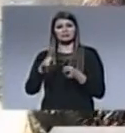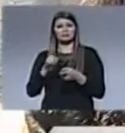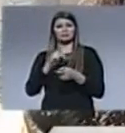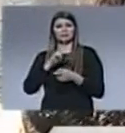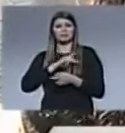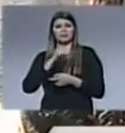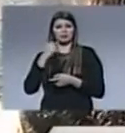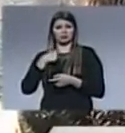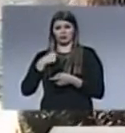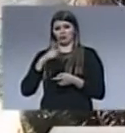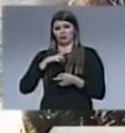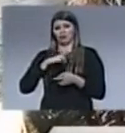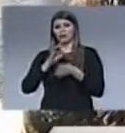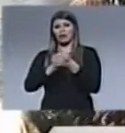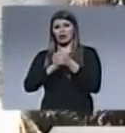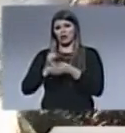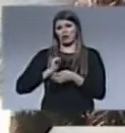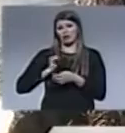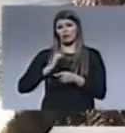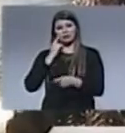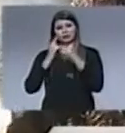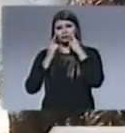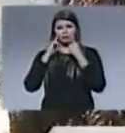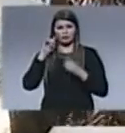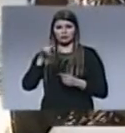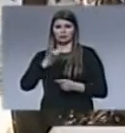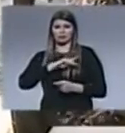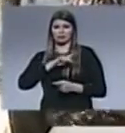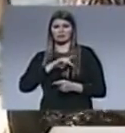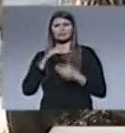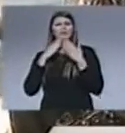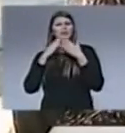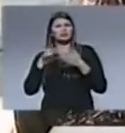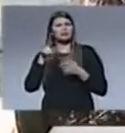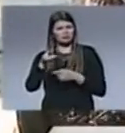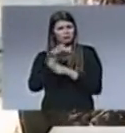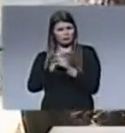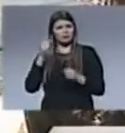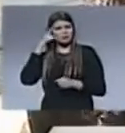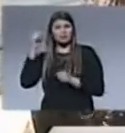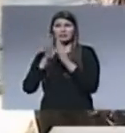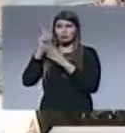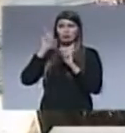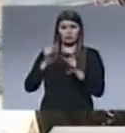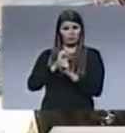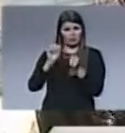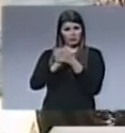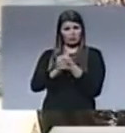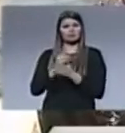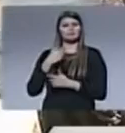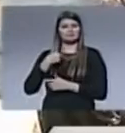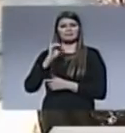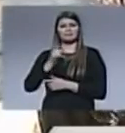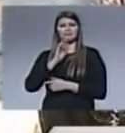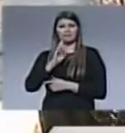sea que yo tengo una amiga y confío en ella. ¿Usted cree que Dios también puede ser nuestro amigo? Por supuesto,